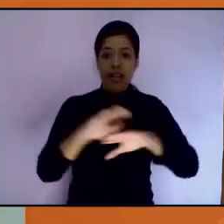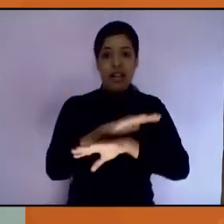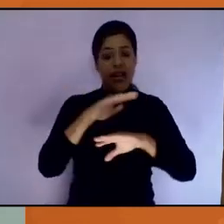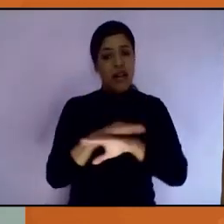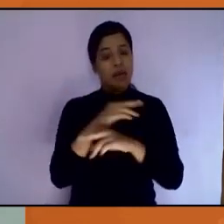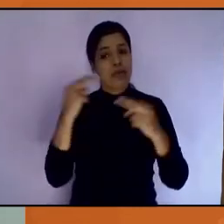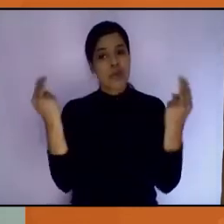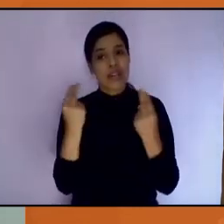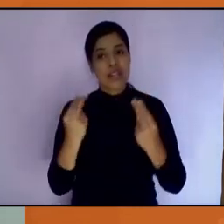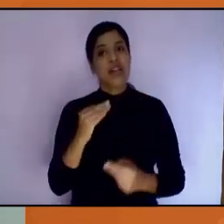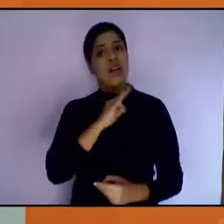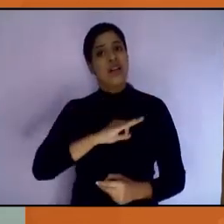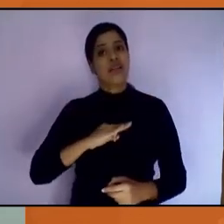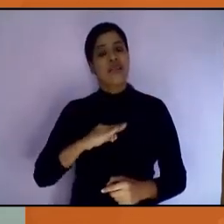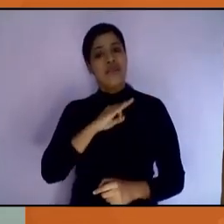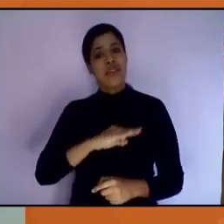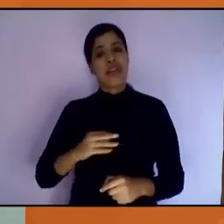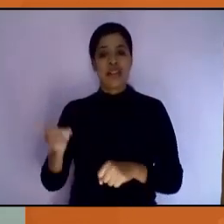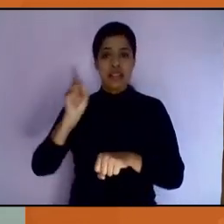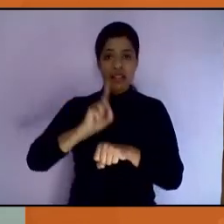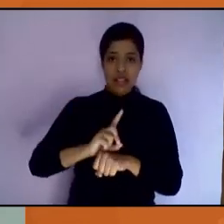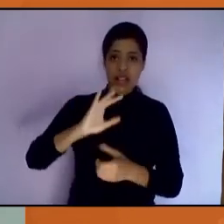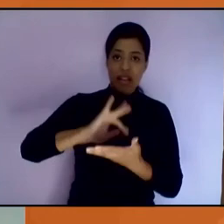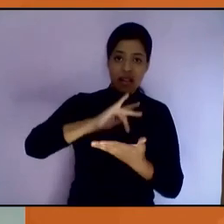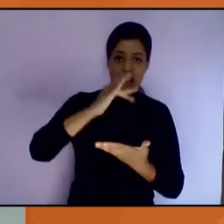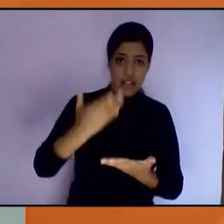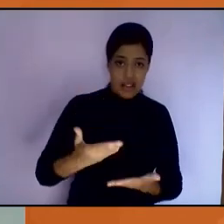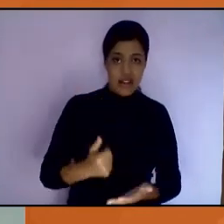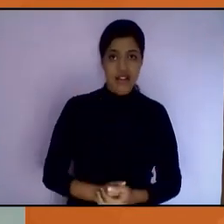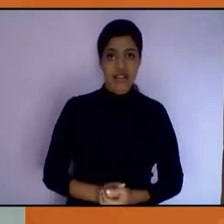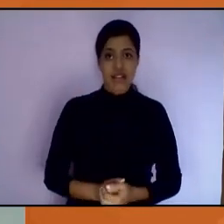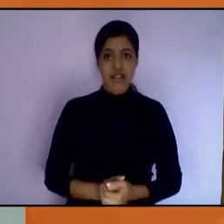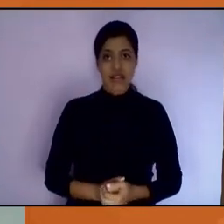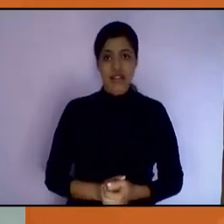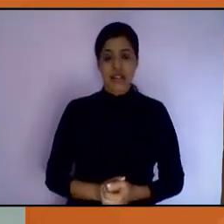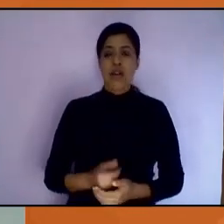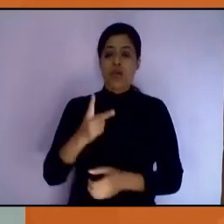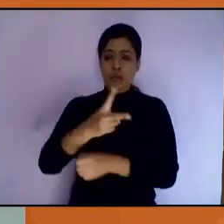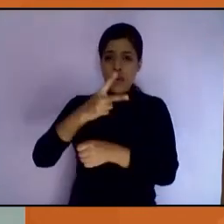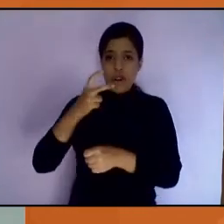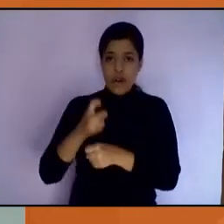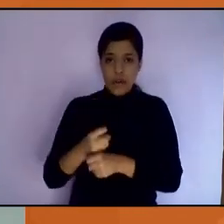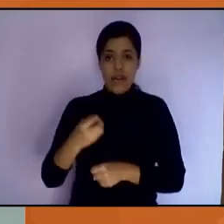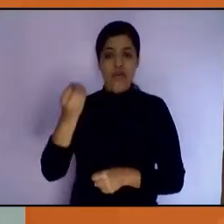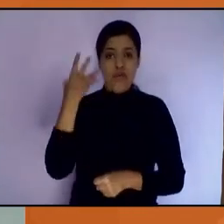Excelente día y muchas, le reitero, mi agradecimiento por haberme invitado a este foro.